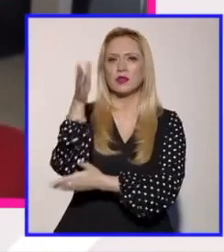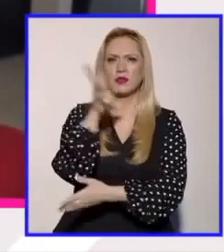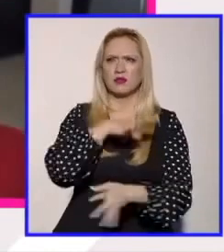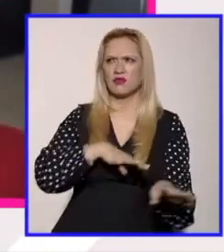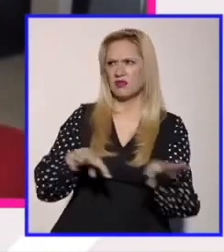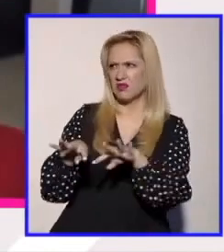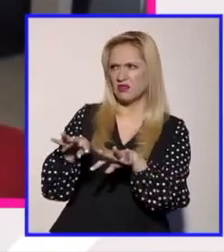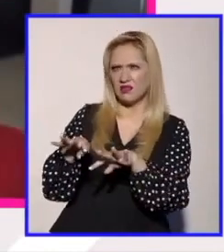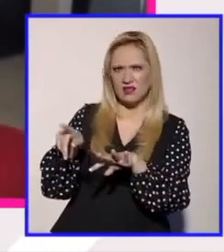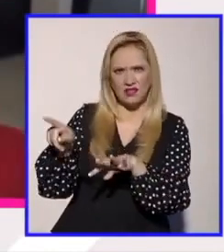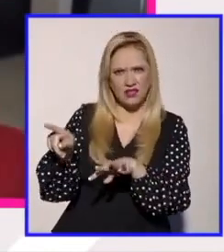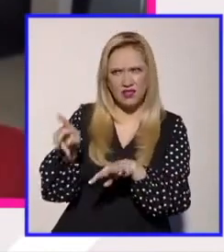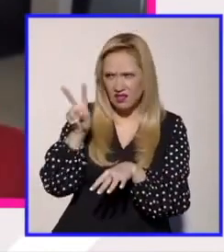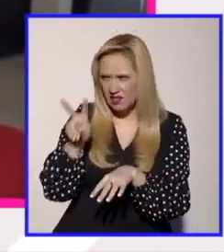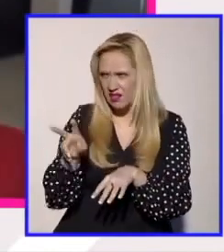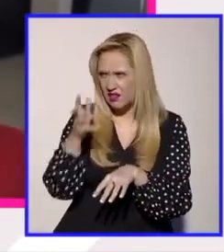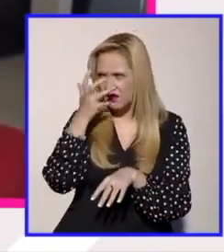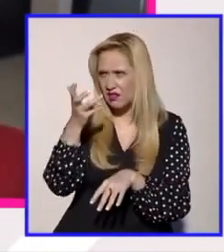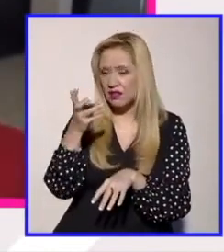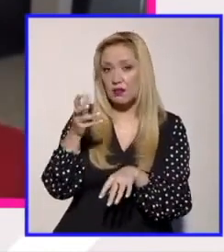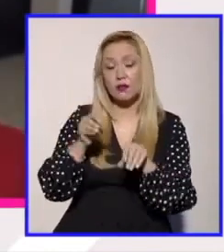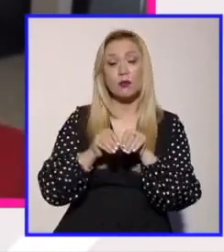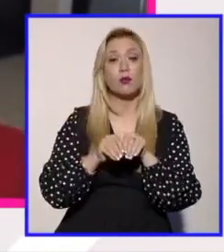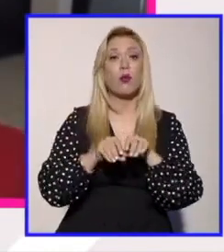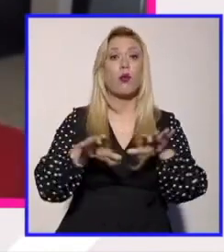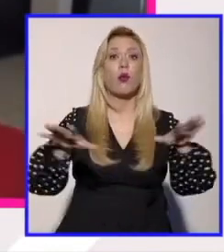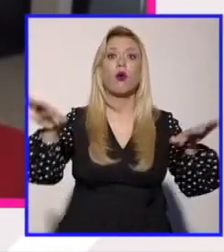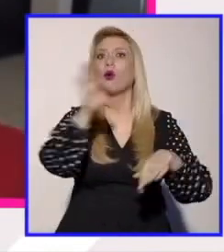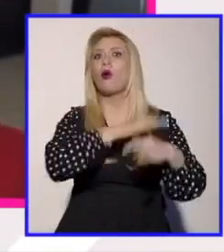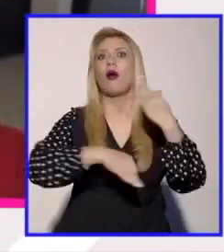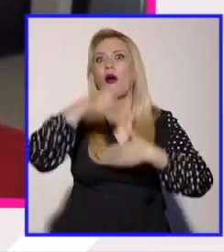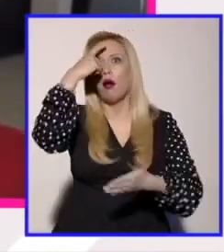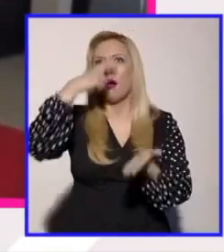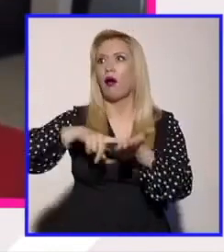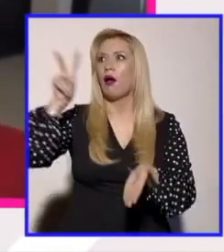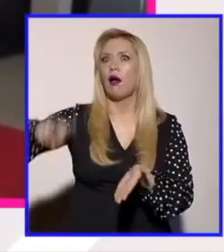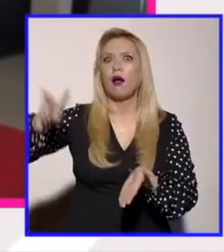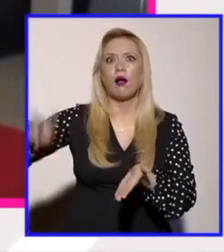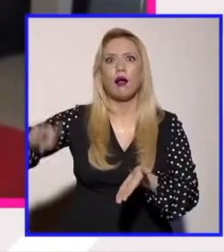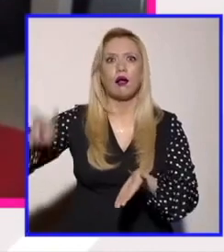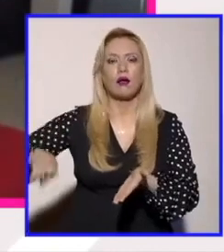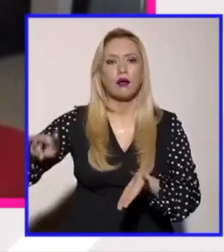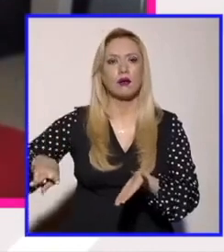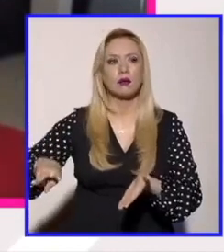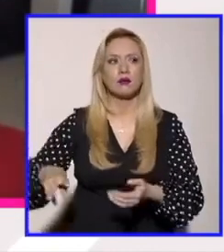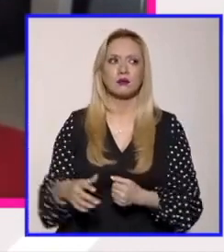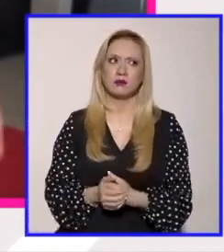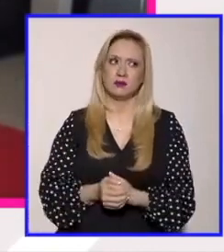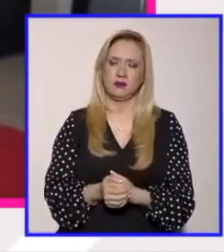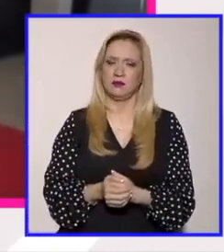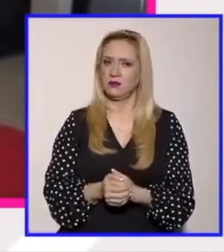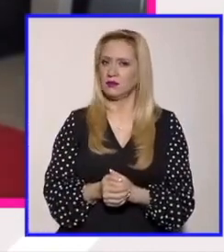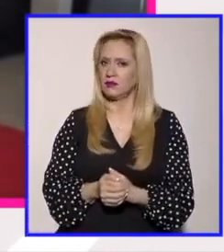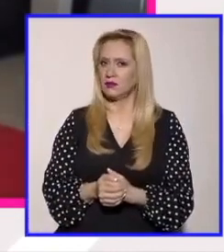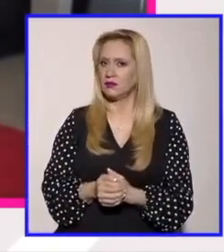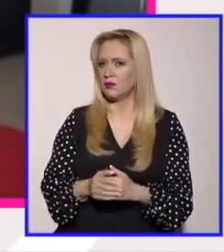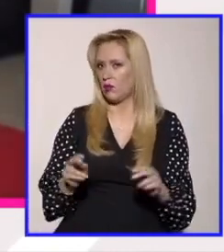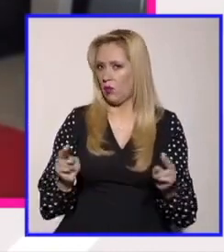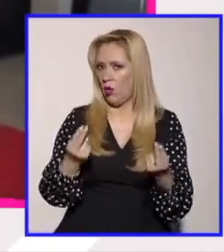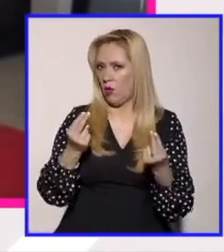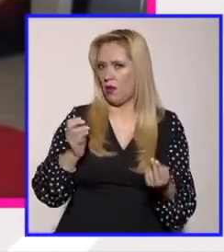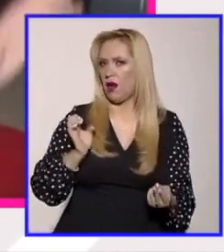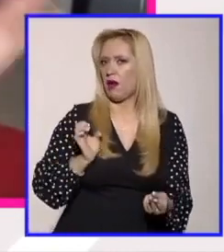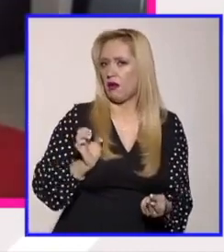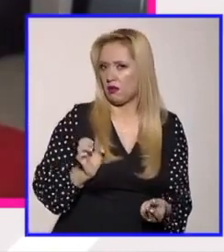el tema es que voló y mucha gente se lo creyó. Y entonces, el que existe el chiste de por sí es chiste pesado, ¿no? Y